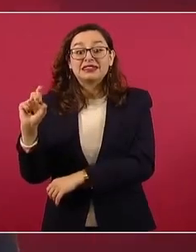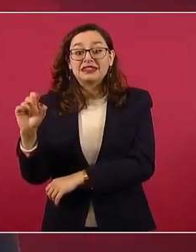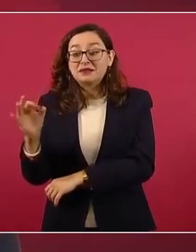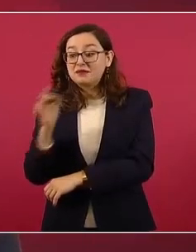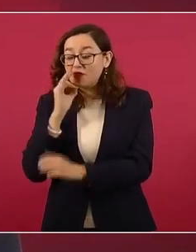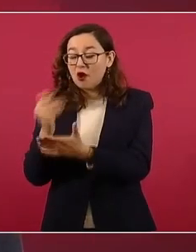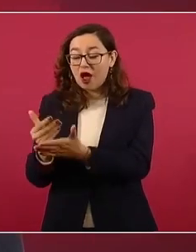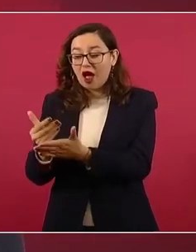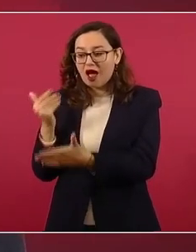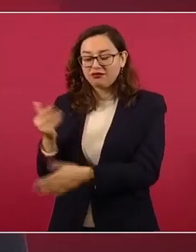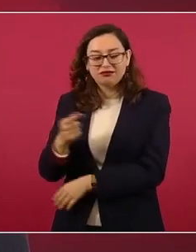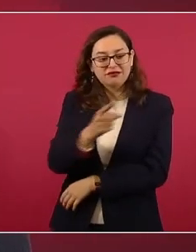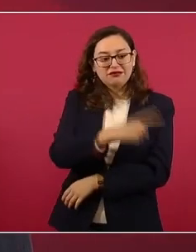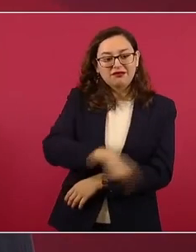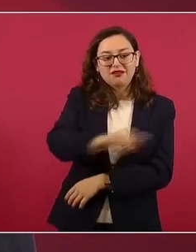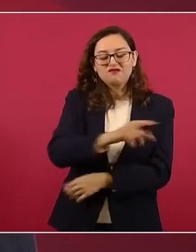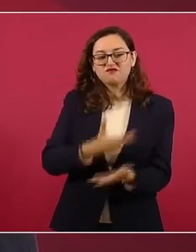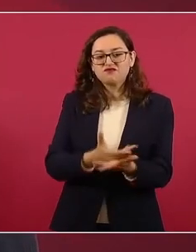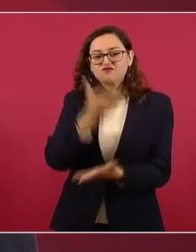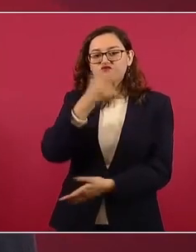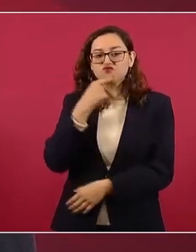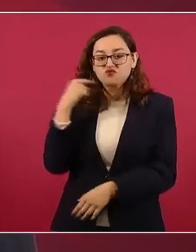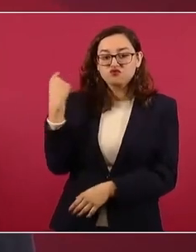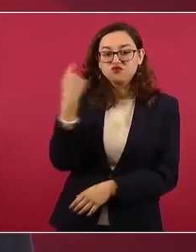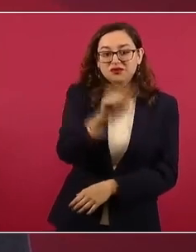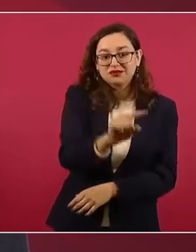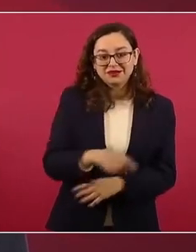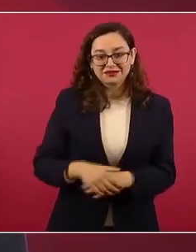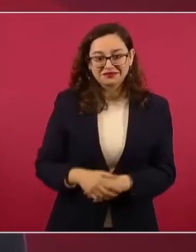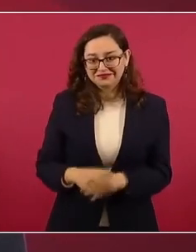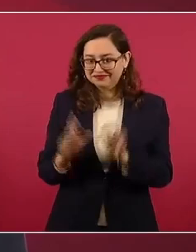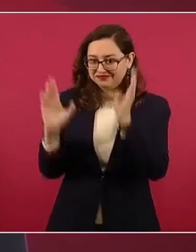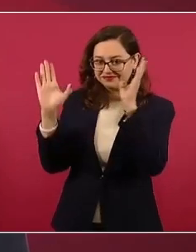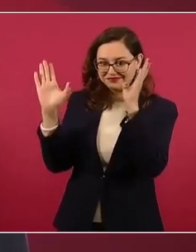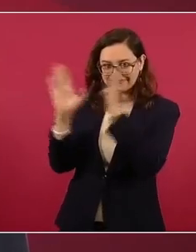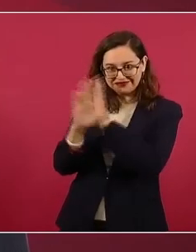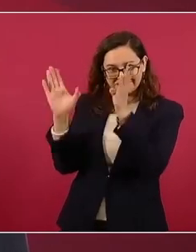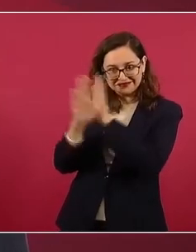¿Entonces se hicieron informaciones en su gobierno, Sí, claro.